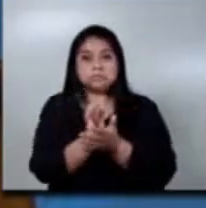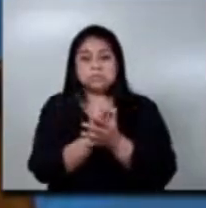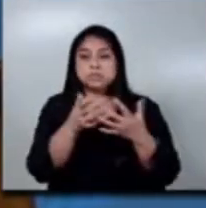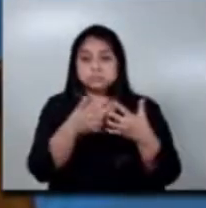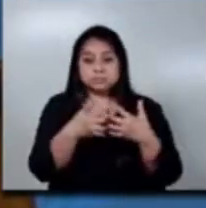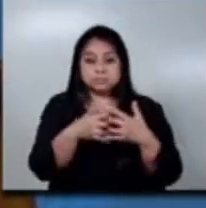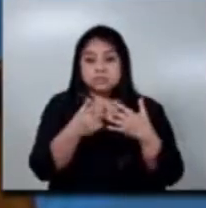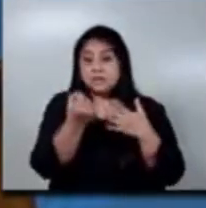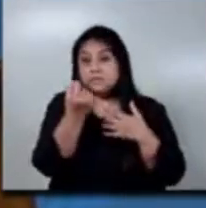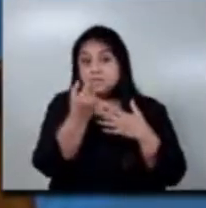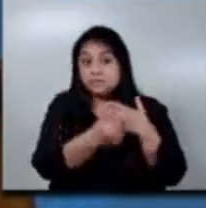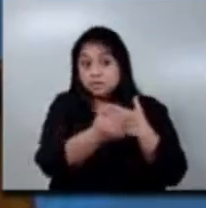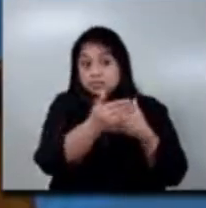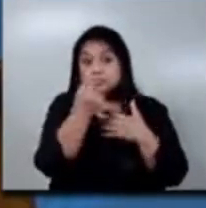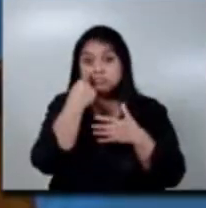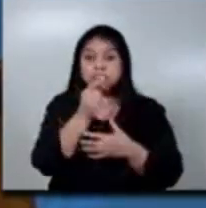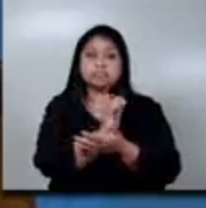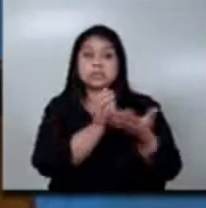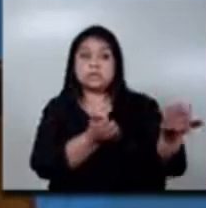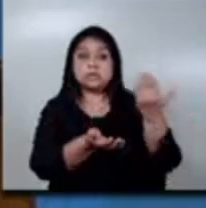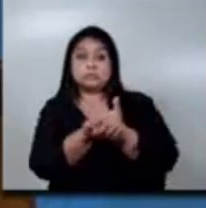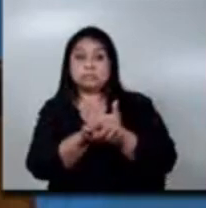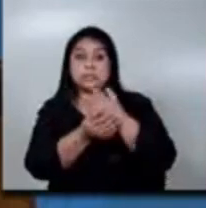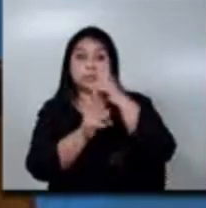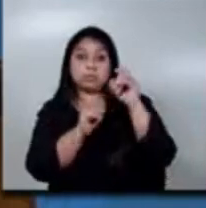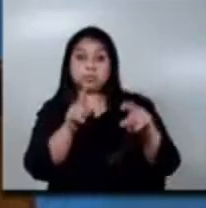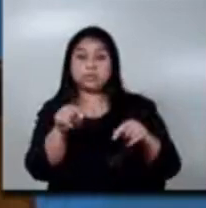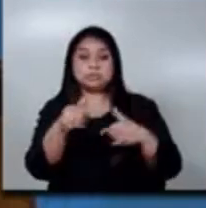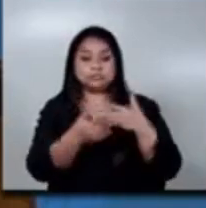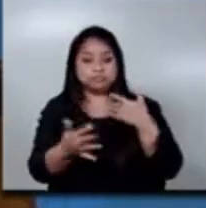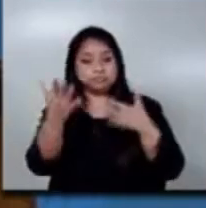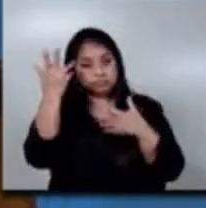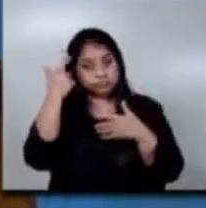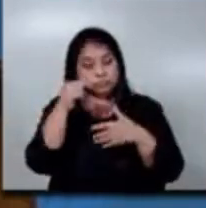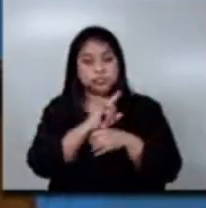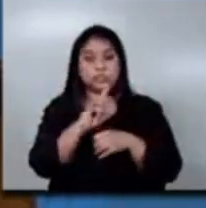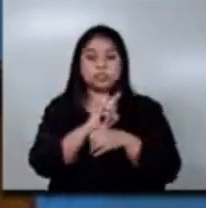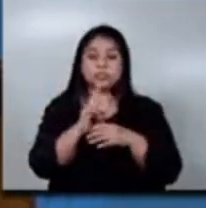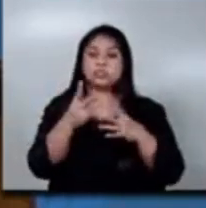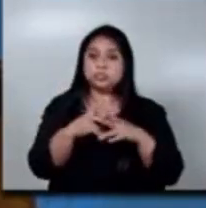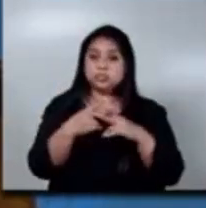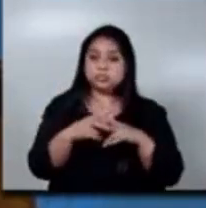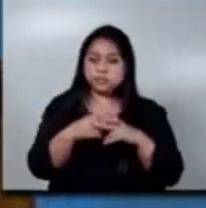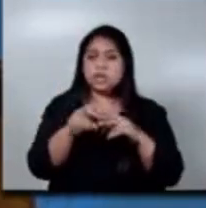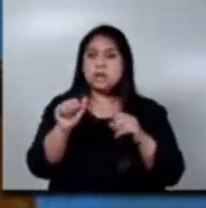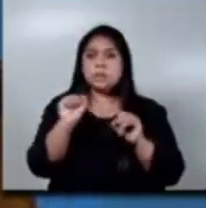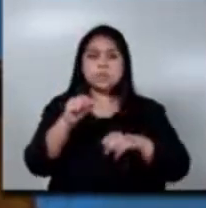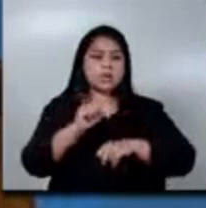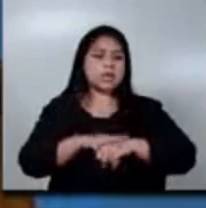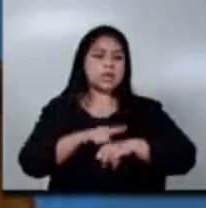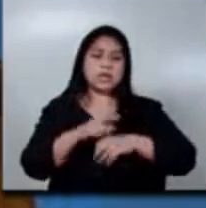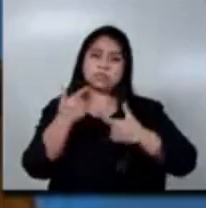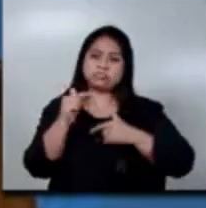puedan abocarse a nosotros en estos próximos días, utilizar la herramienta, y que la mayoría pueda cumplir en tiempo con esta